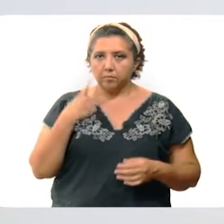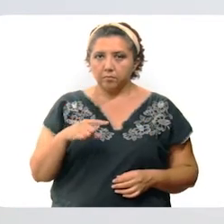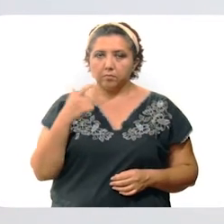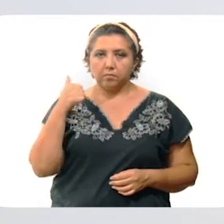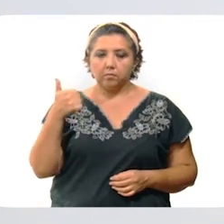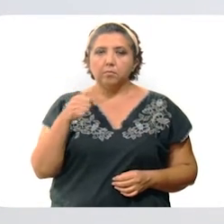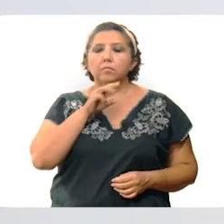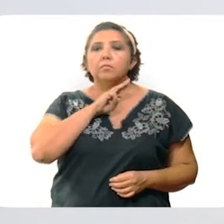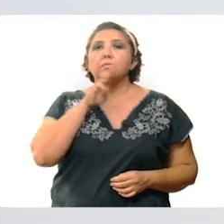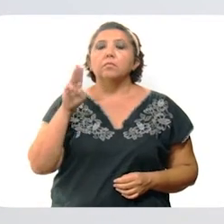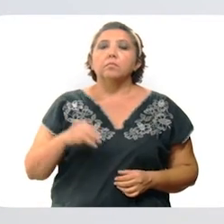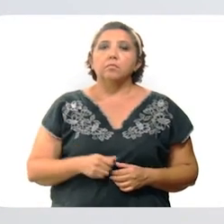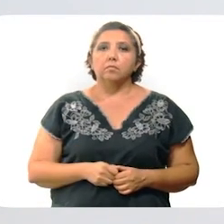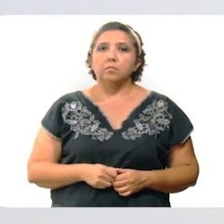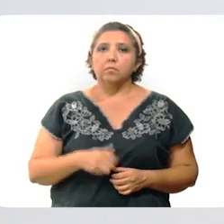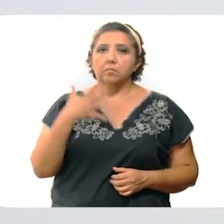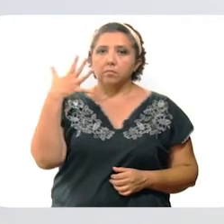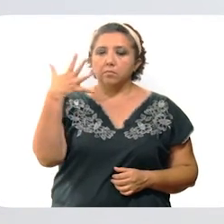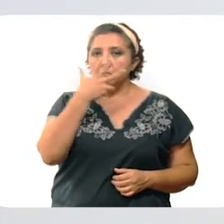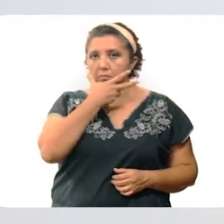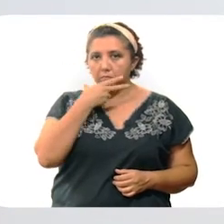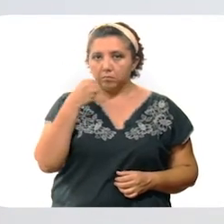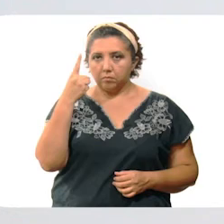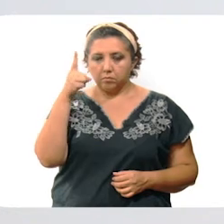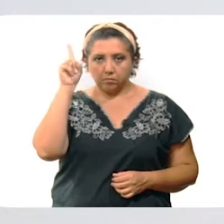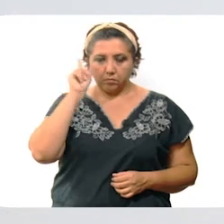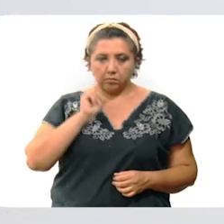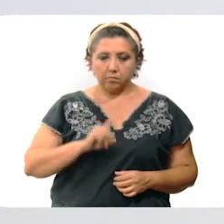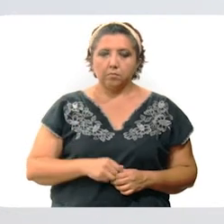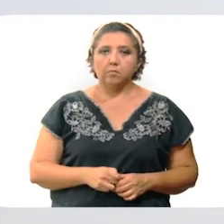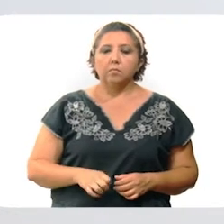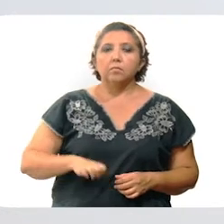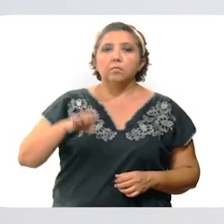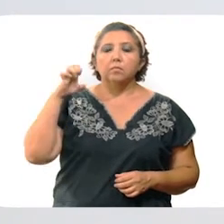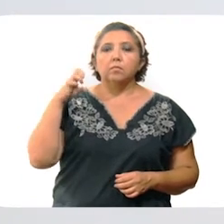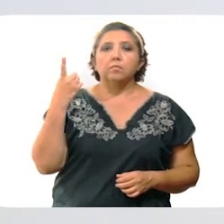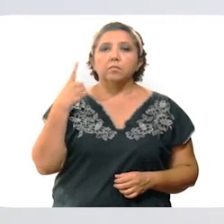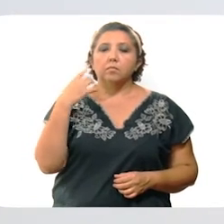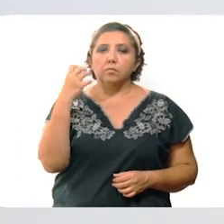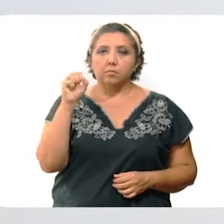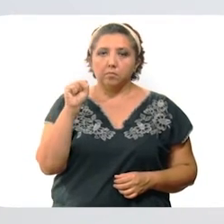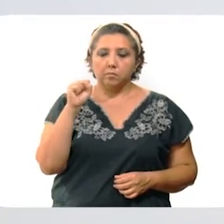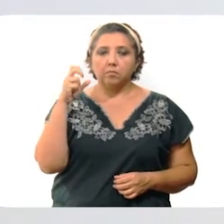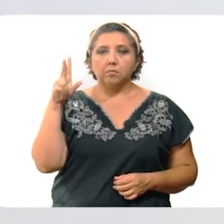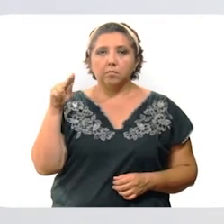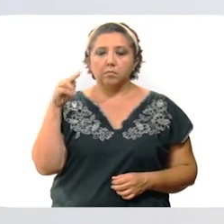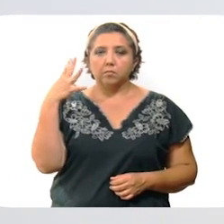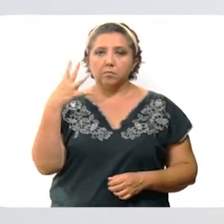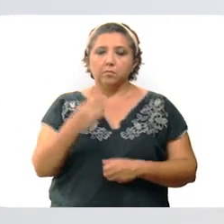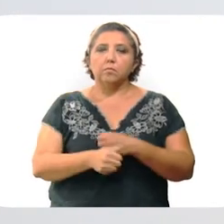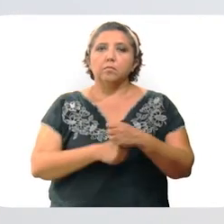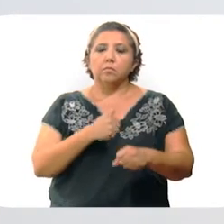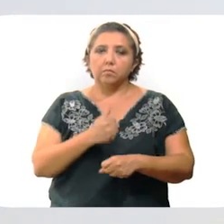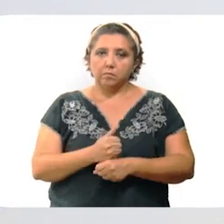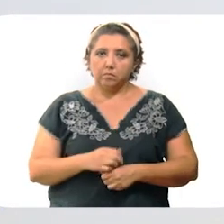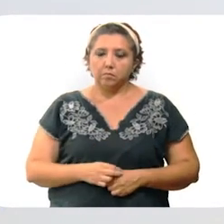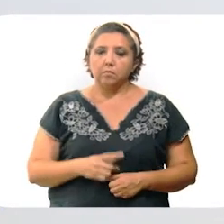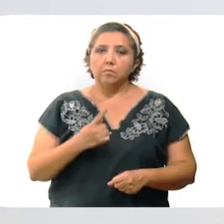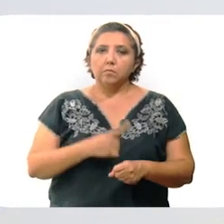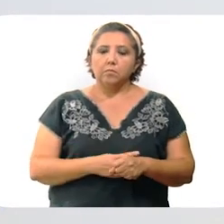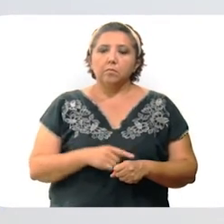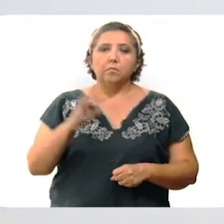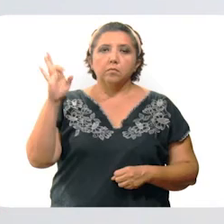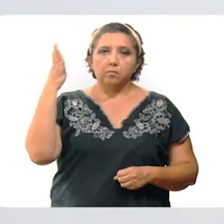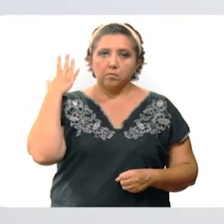informamos de seis fallecimientos, son cinco hombres y una mujer, de un rango de edad de 60 a 84 años. Sus